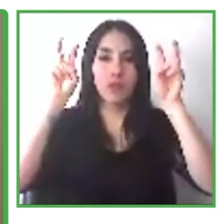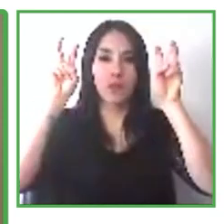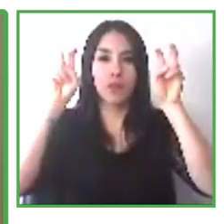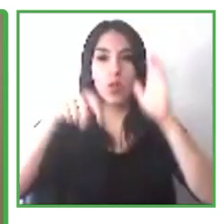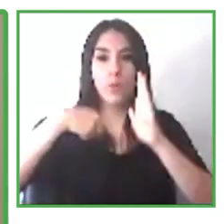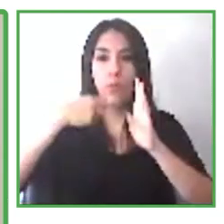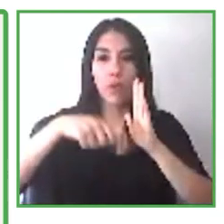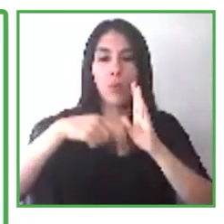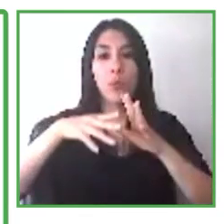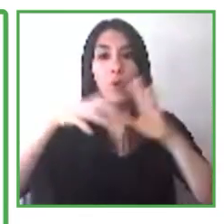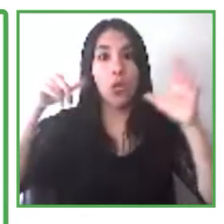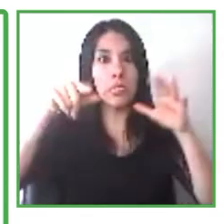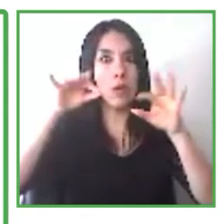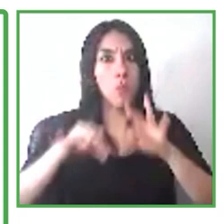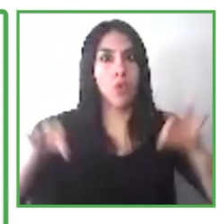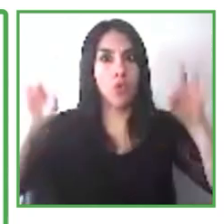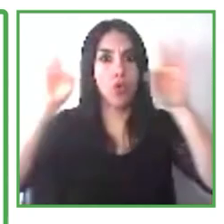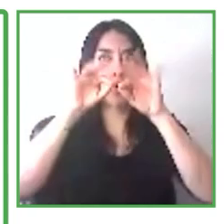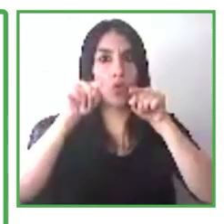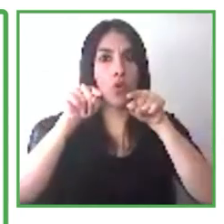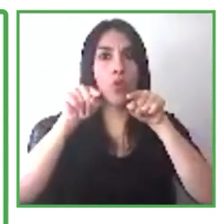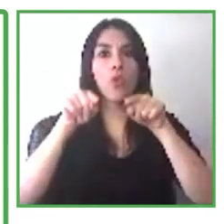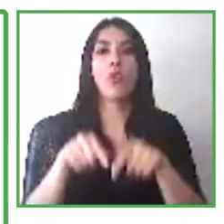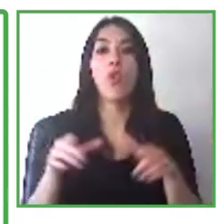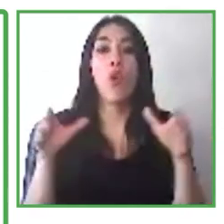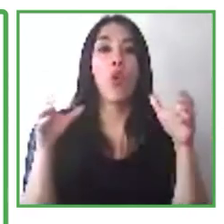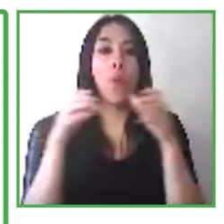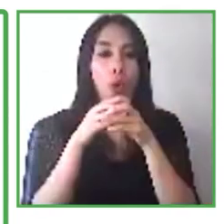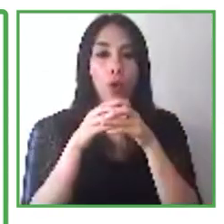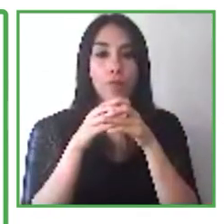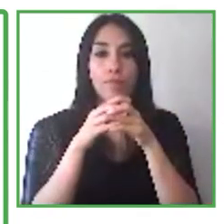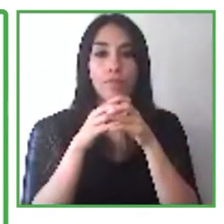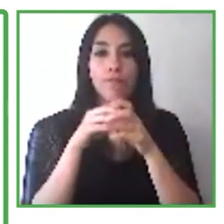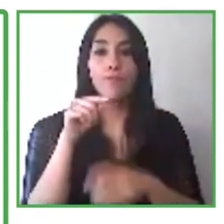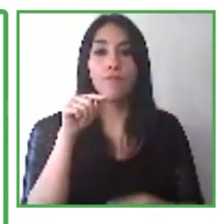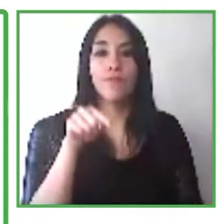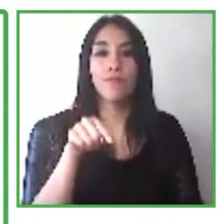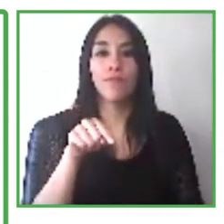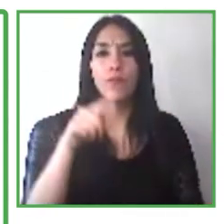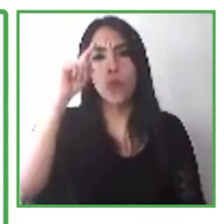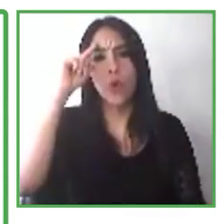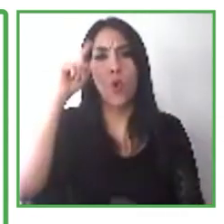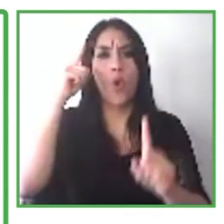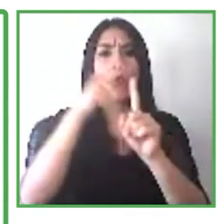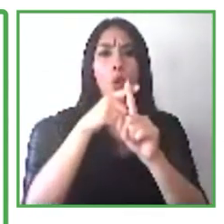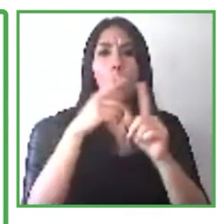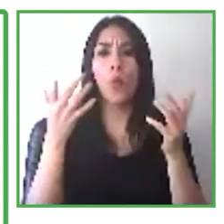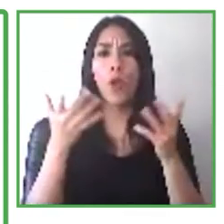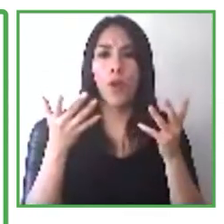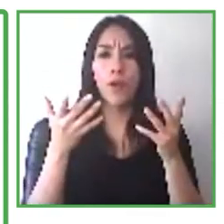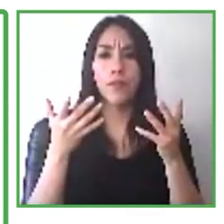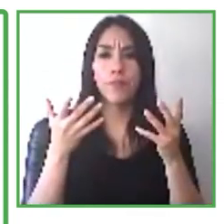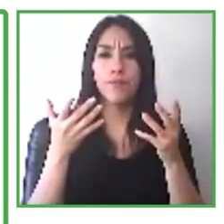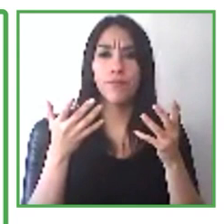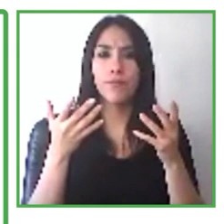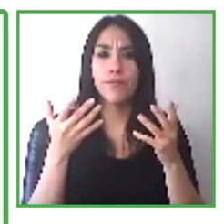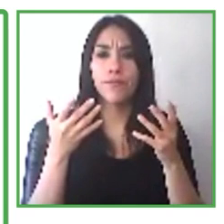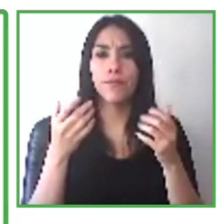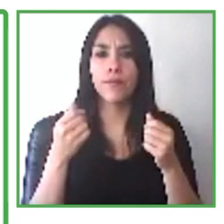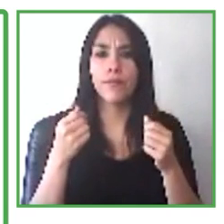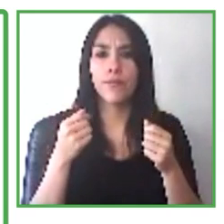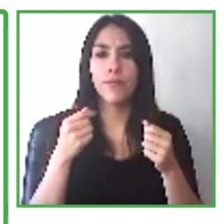Trust for the Americas, que es el Poet Digistar. Vamos a empezar entonces. Me gustaría hablarles un poco acerca